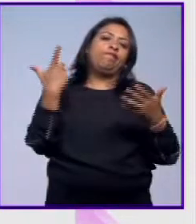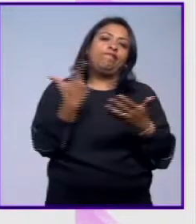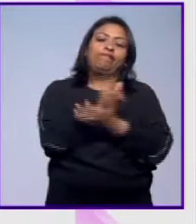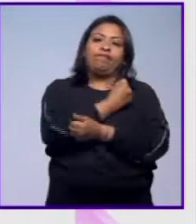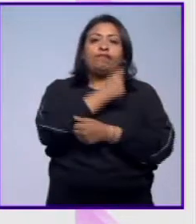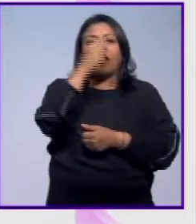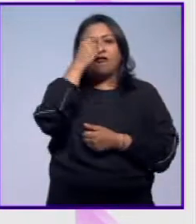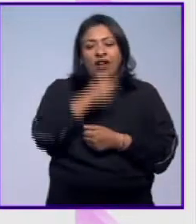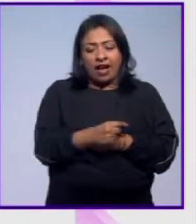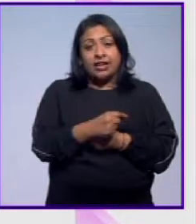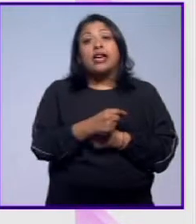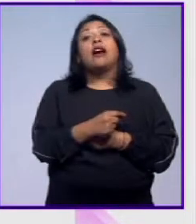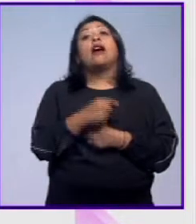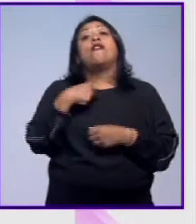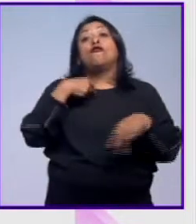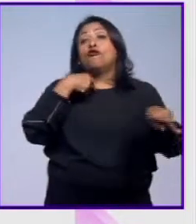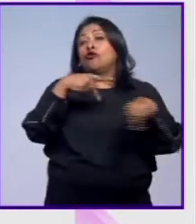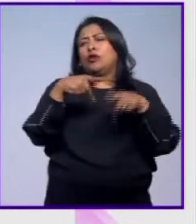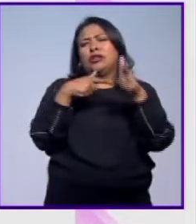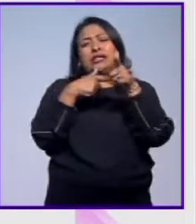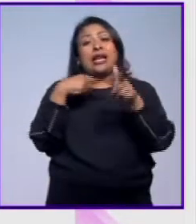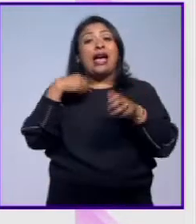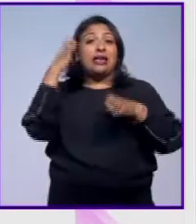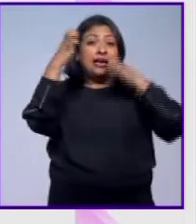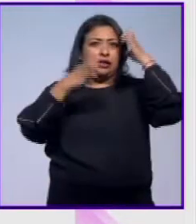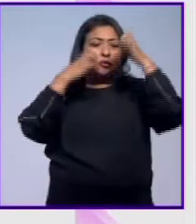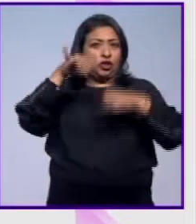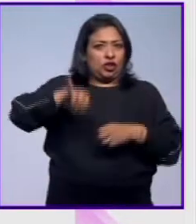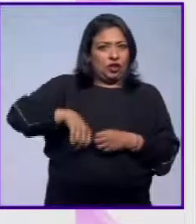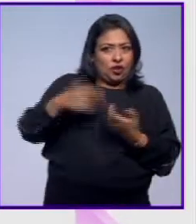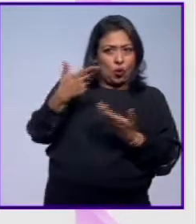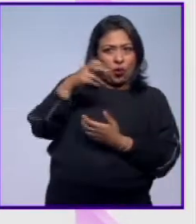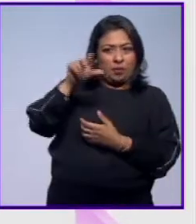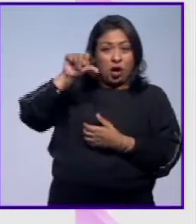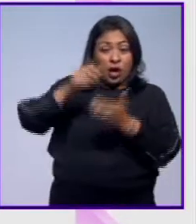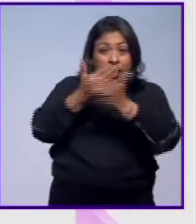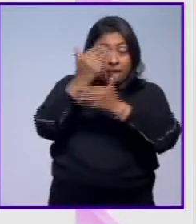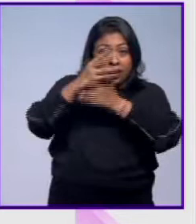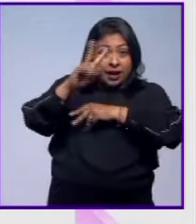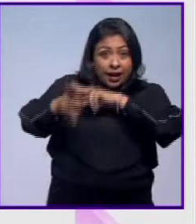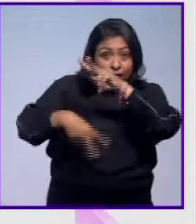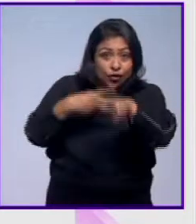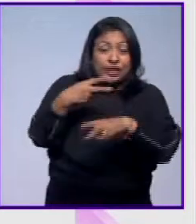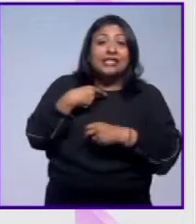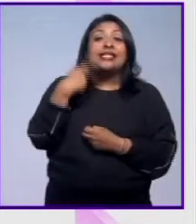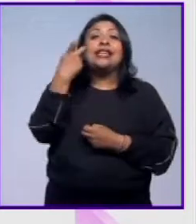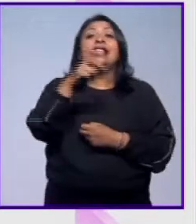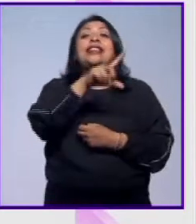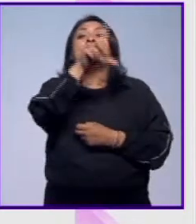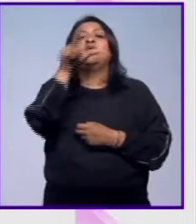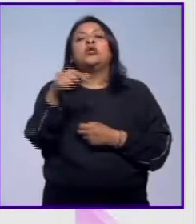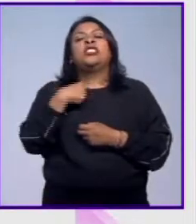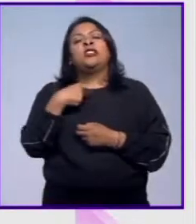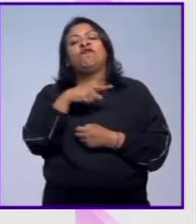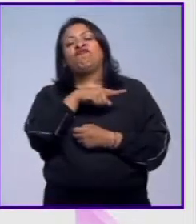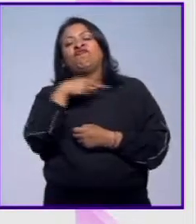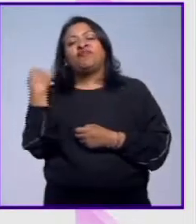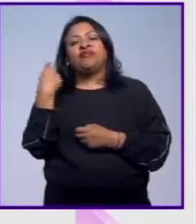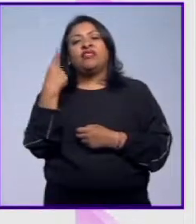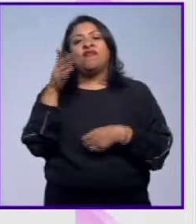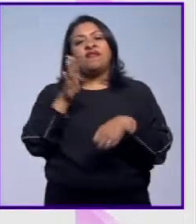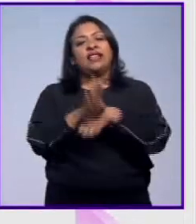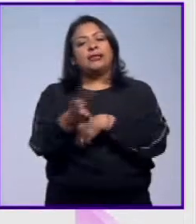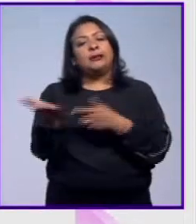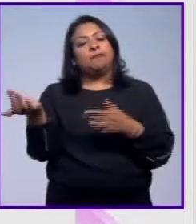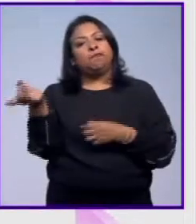se sigue viviendo en nuestro país con una exposición muy interesante. Guimán, sin día ya estuviste en la mañana precisamente después de esta derrota ante Brasil.